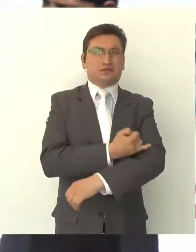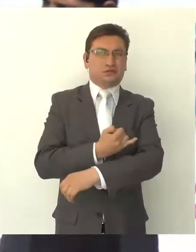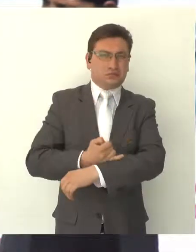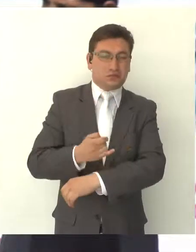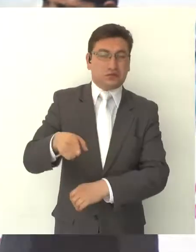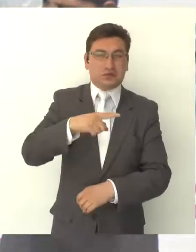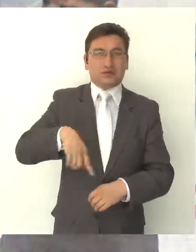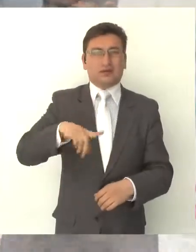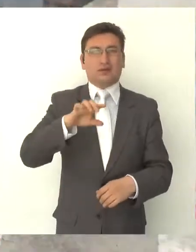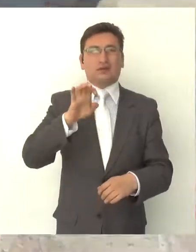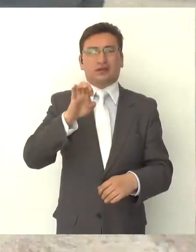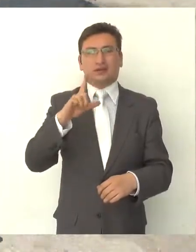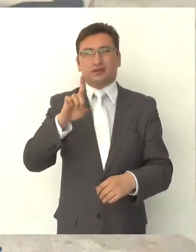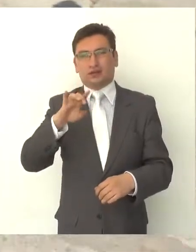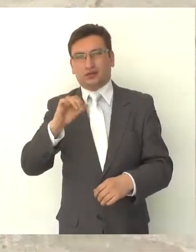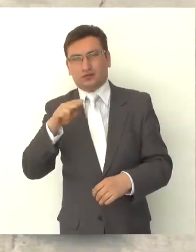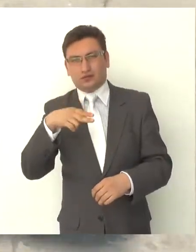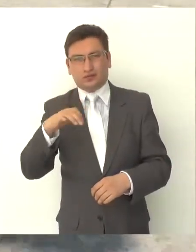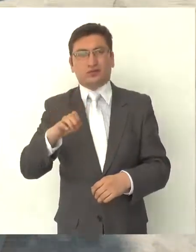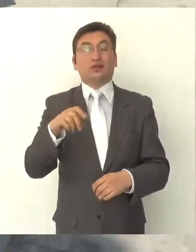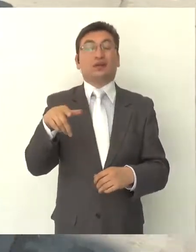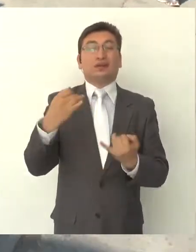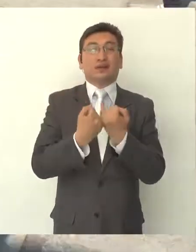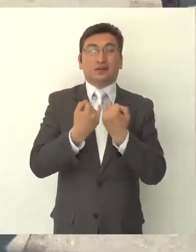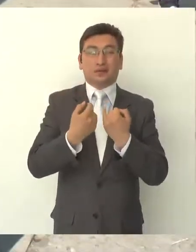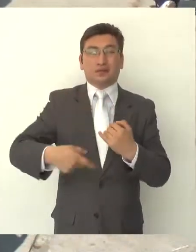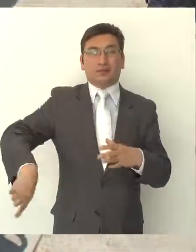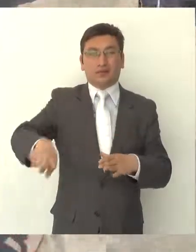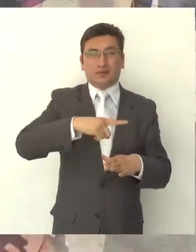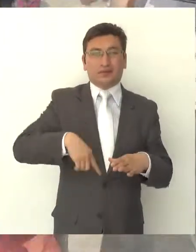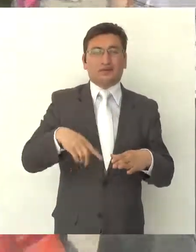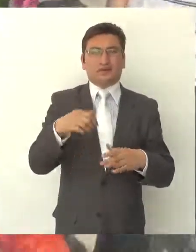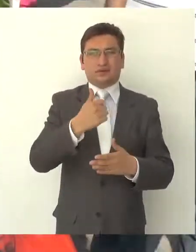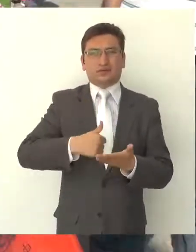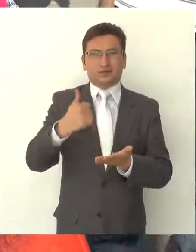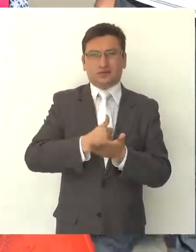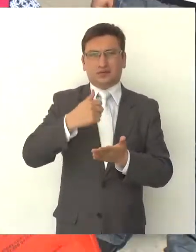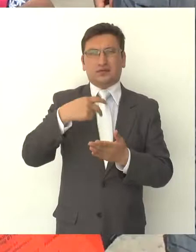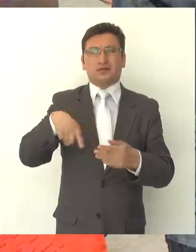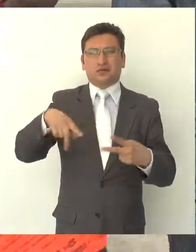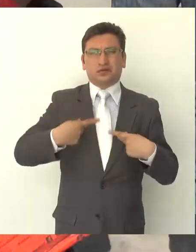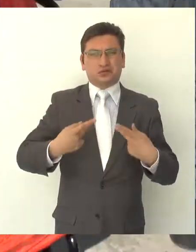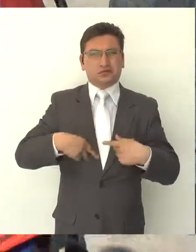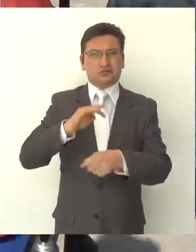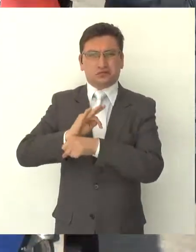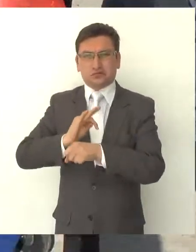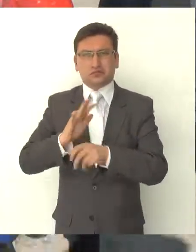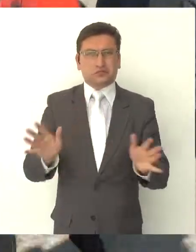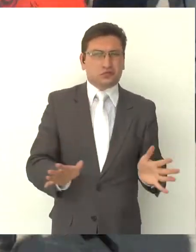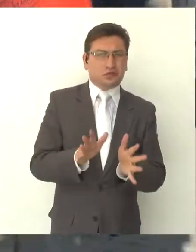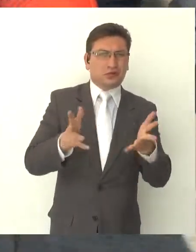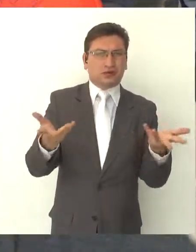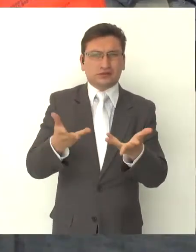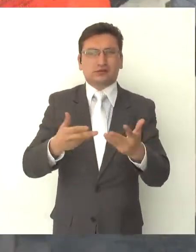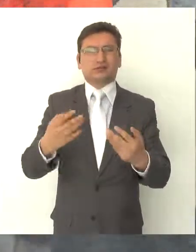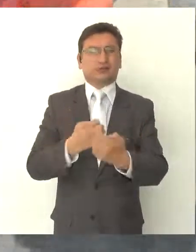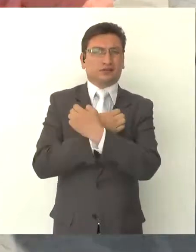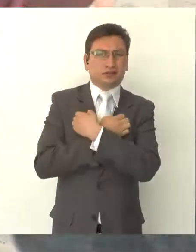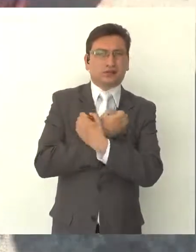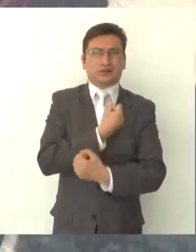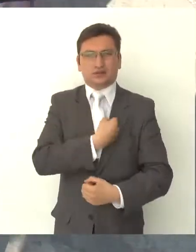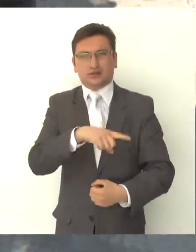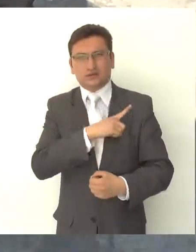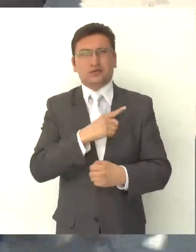Dione Anguiano Flores. La CDMX garantiza el bienestar de sus habitantes con acciones que promueven su salud, educación,